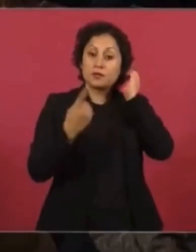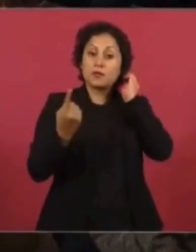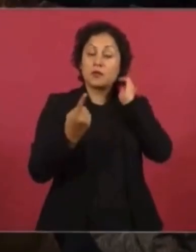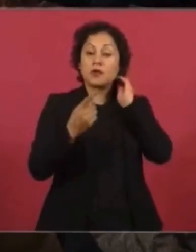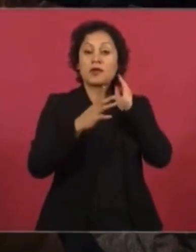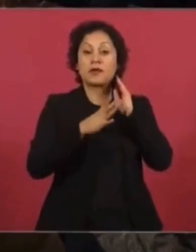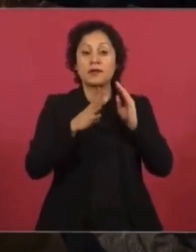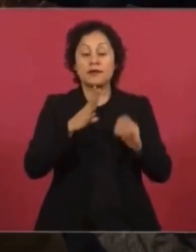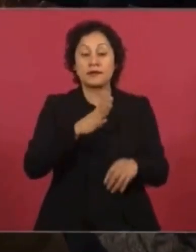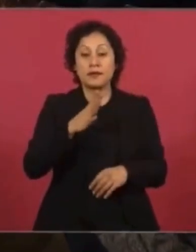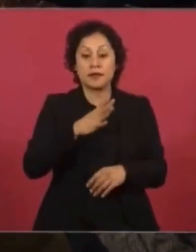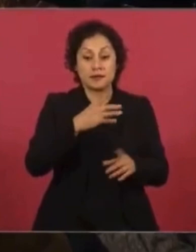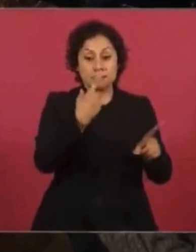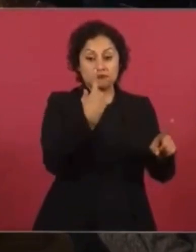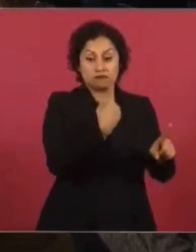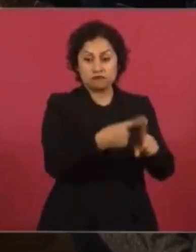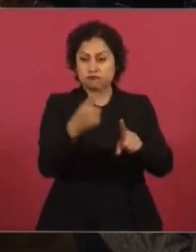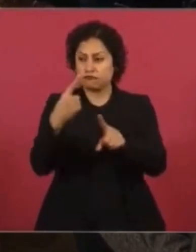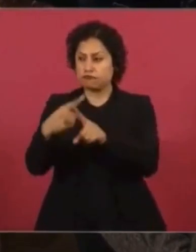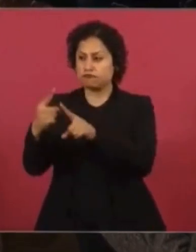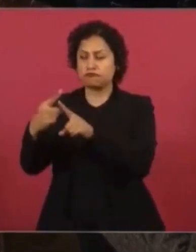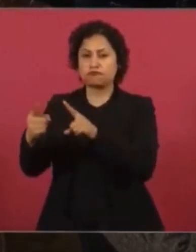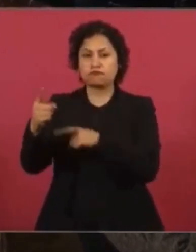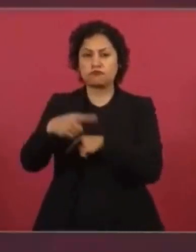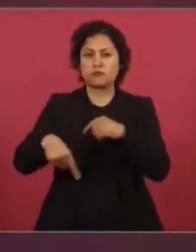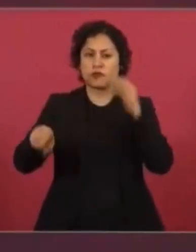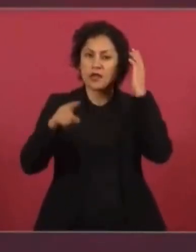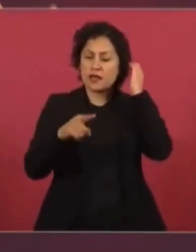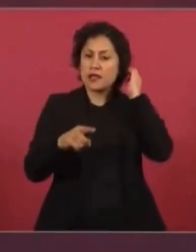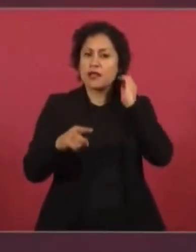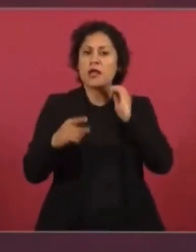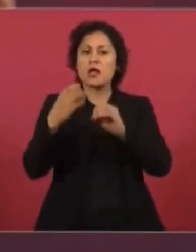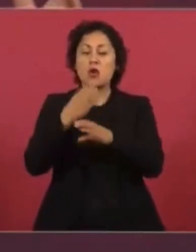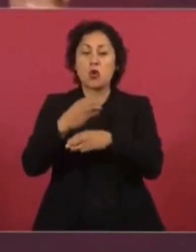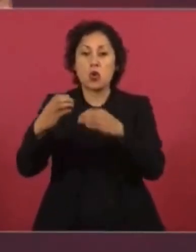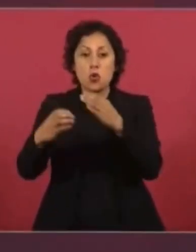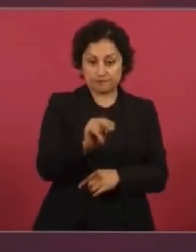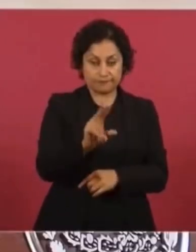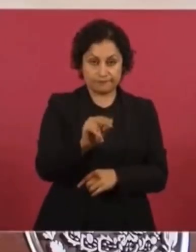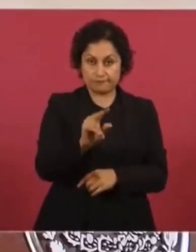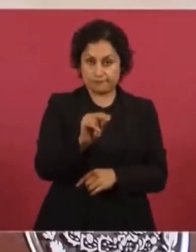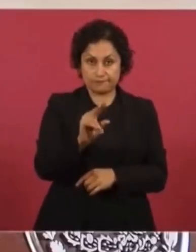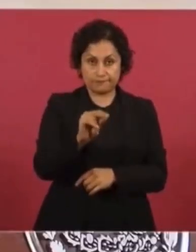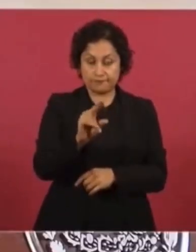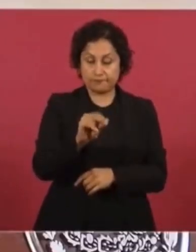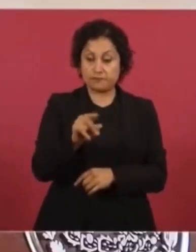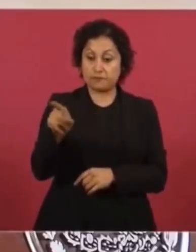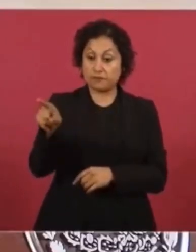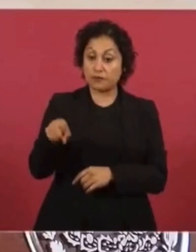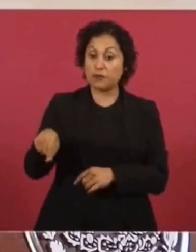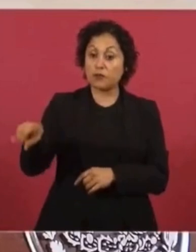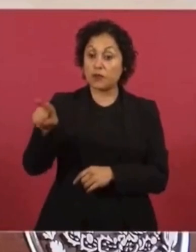antidemocráticos que utiliza la mafia